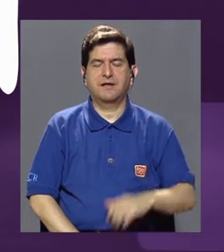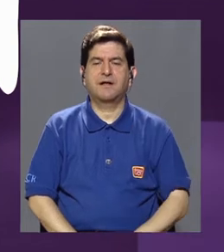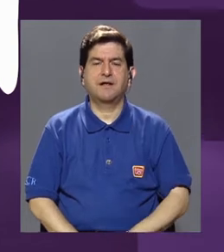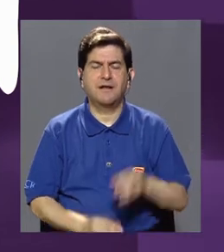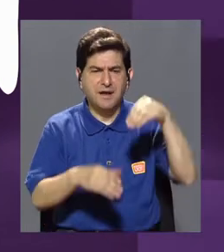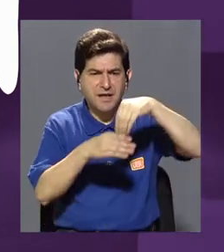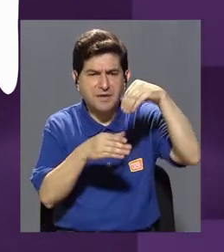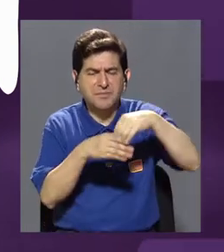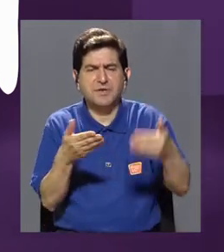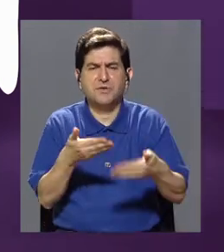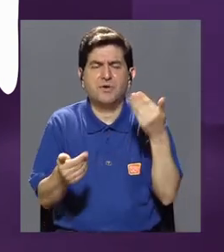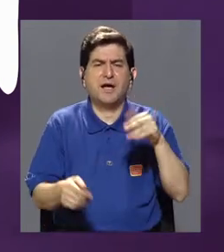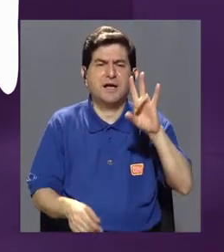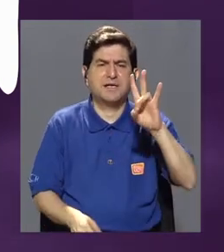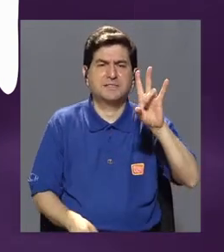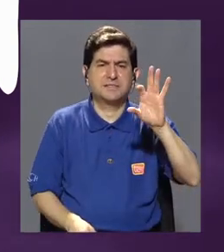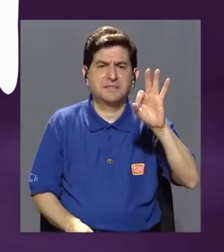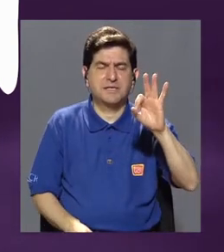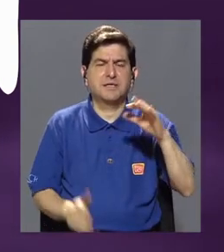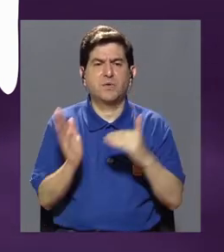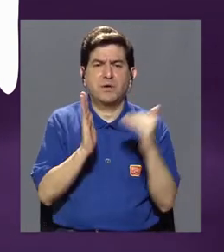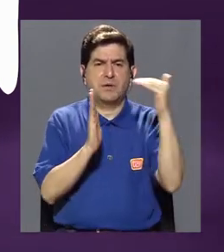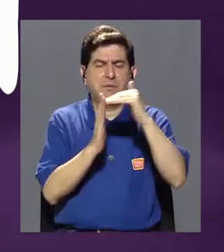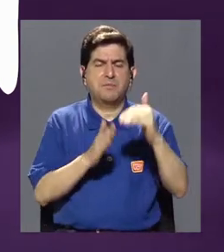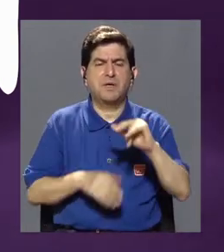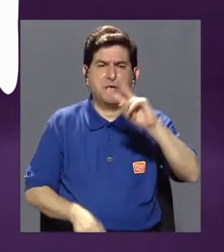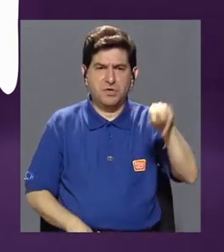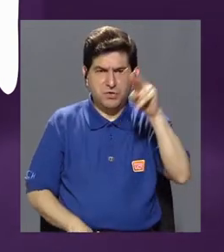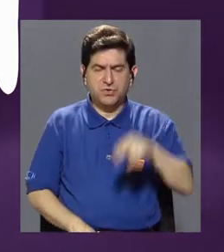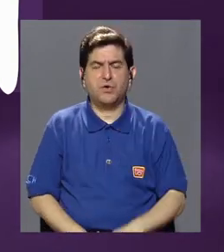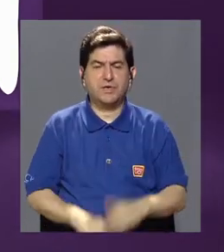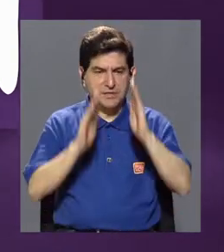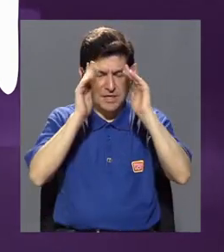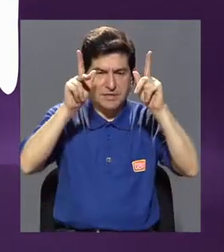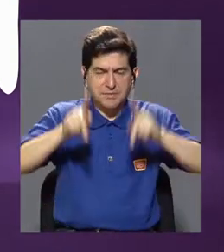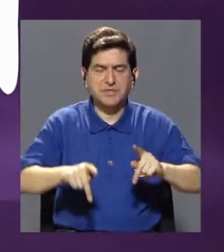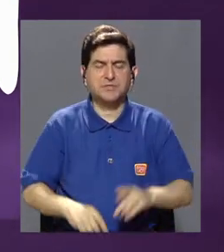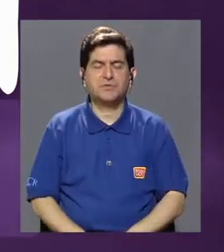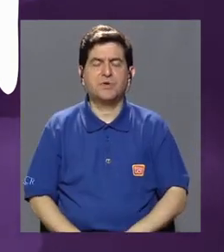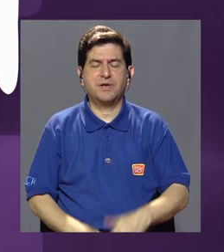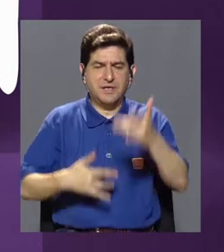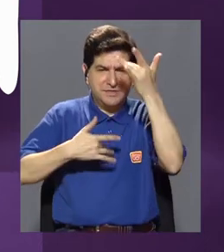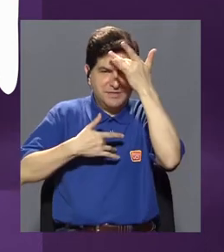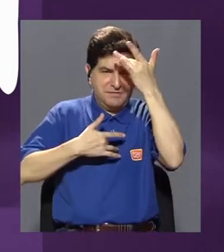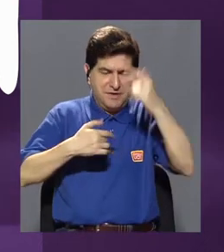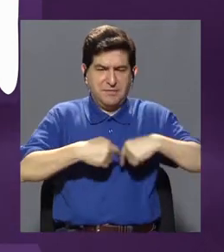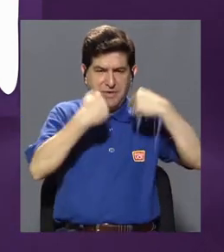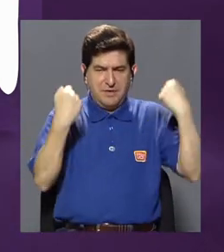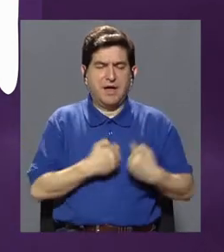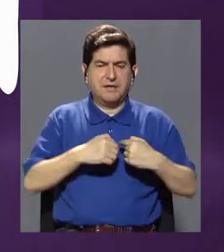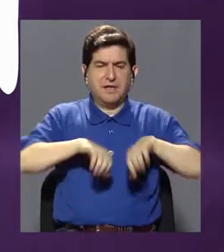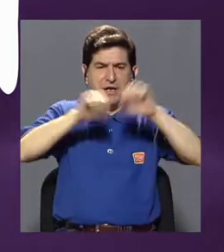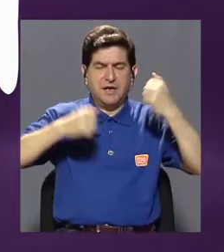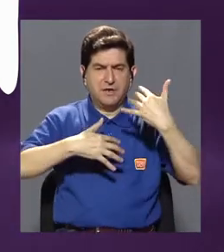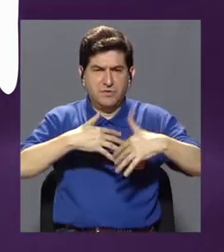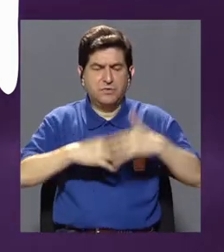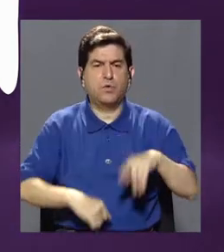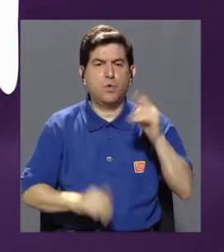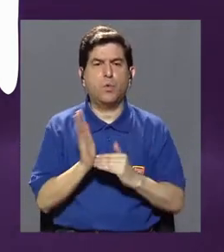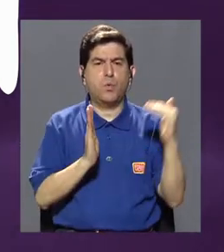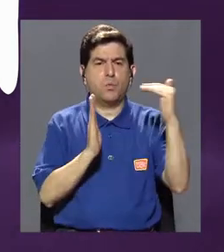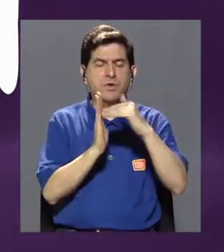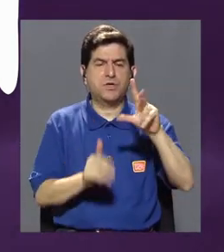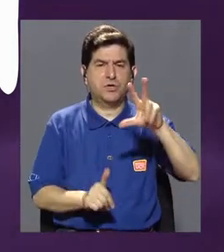Caja Costarricense de Seguro invirtió casi 79 millones de colones en atención a pacientes con enfermedades cardiovasculares,